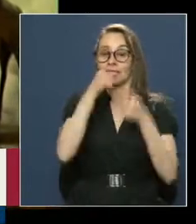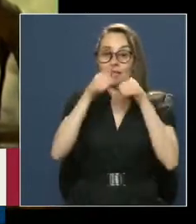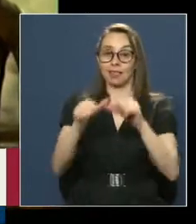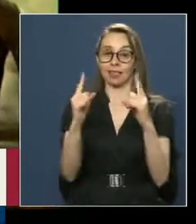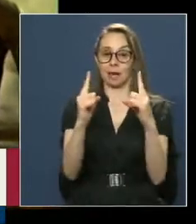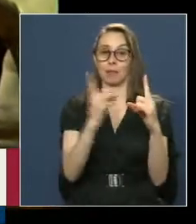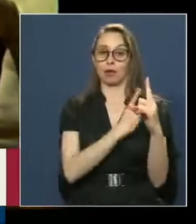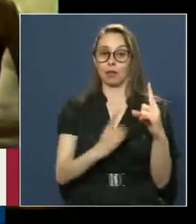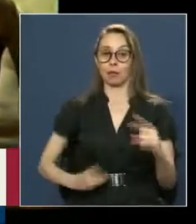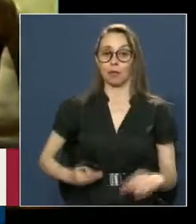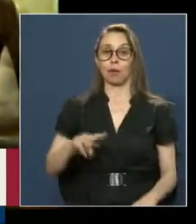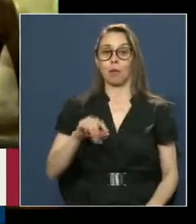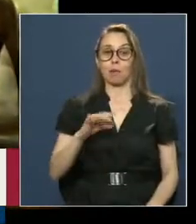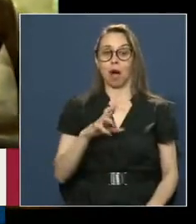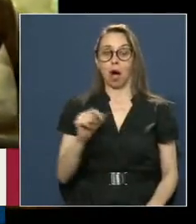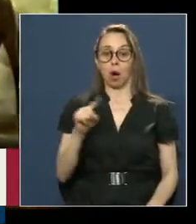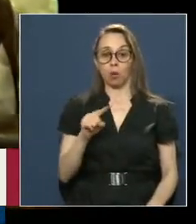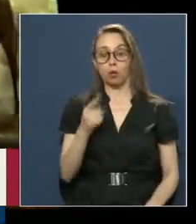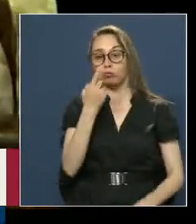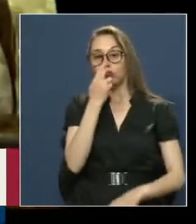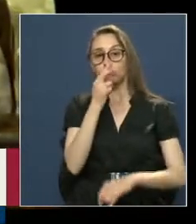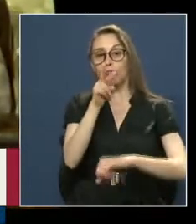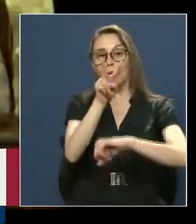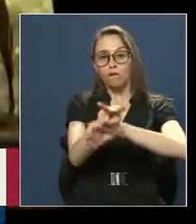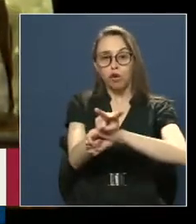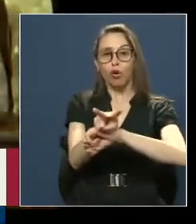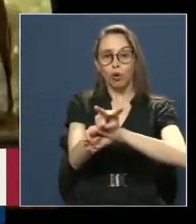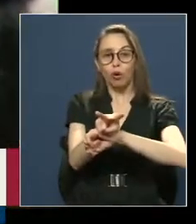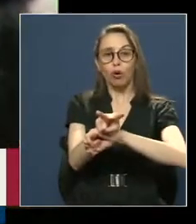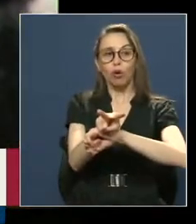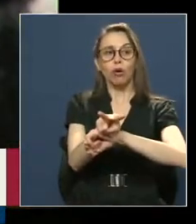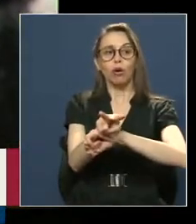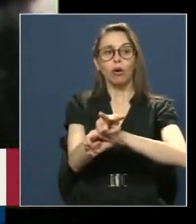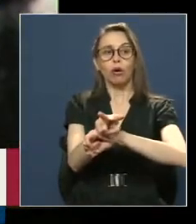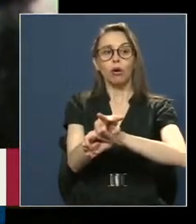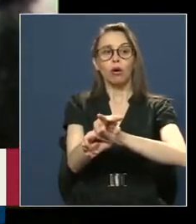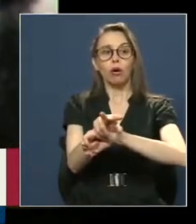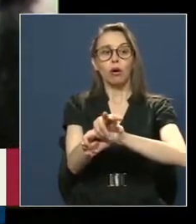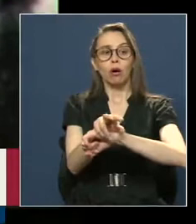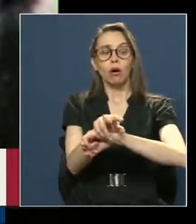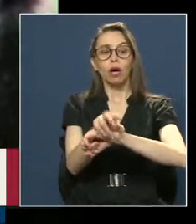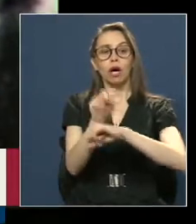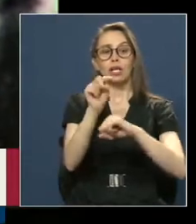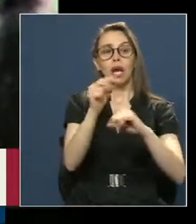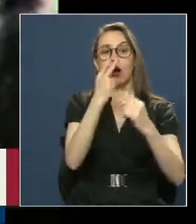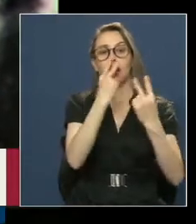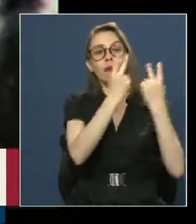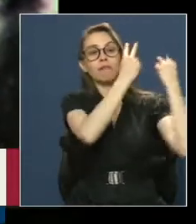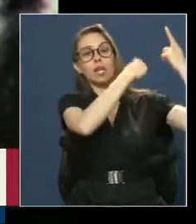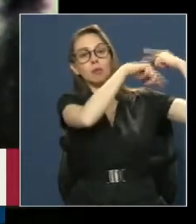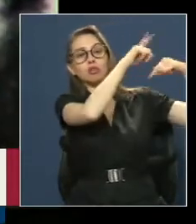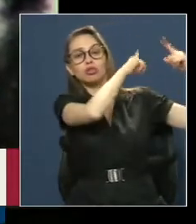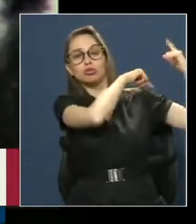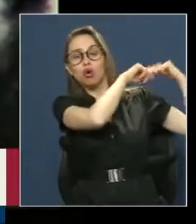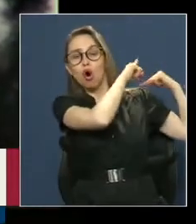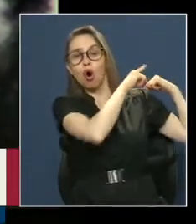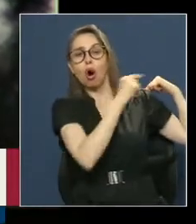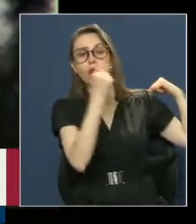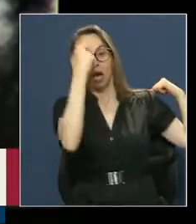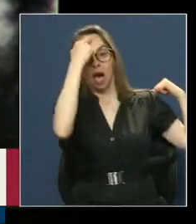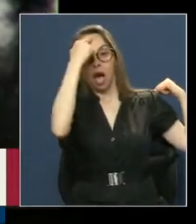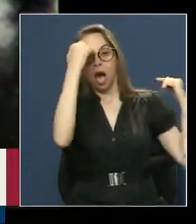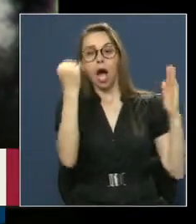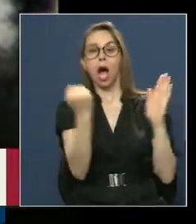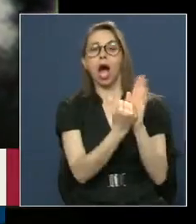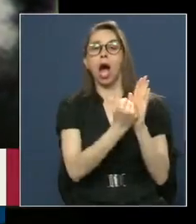el diputado Madurás Fue testigo directo de un episodio que, visto desde hoy Nos parece más bien un